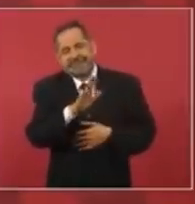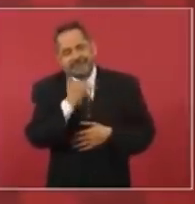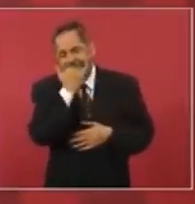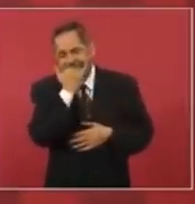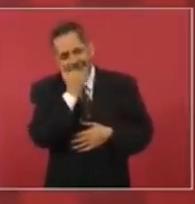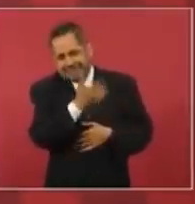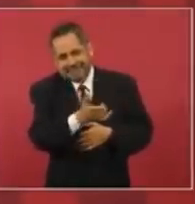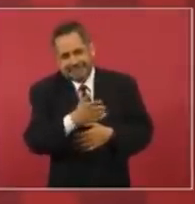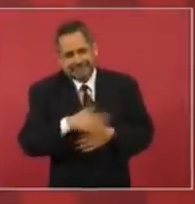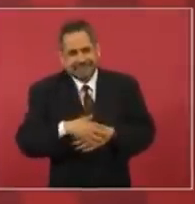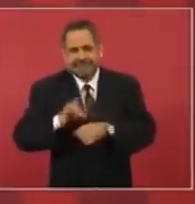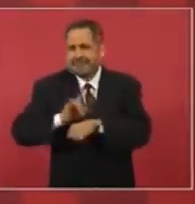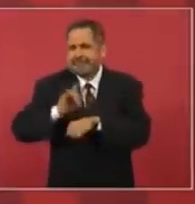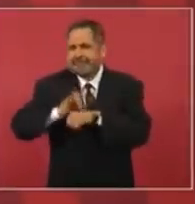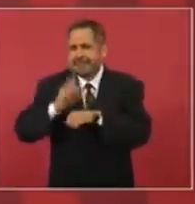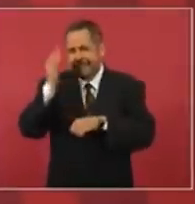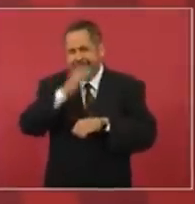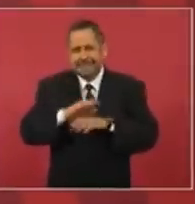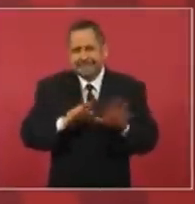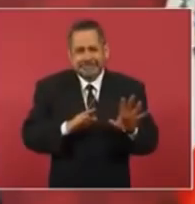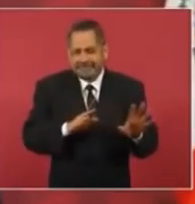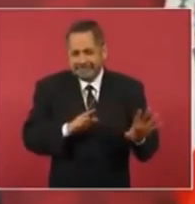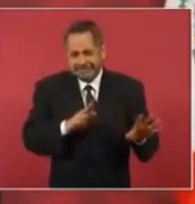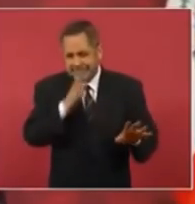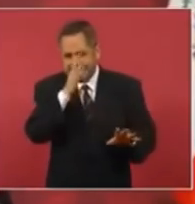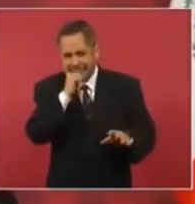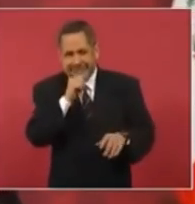hermano, eso no.